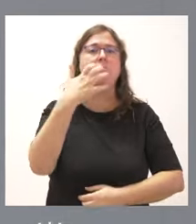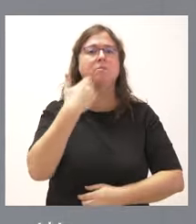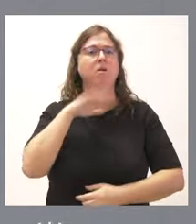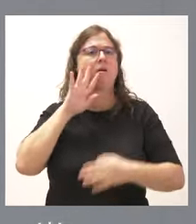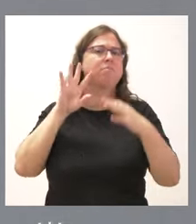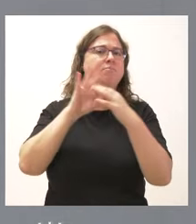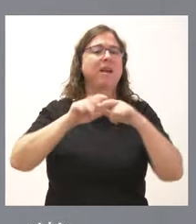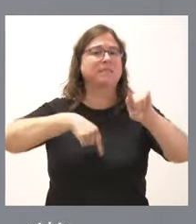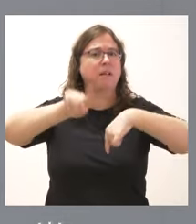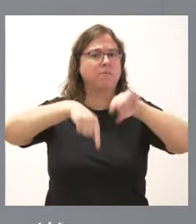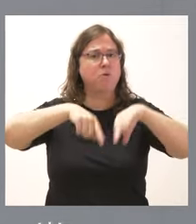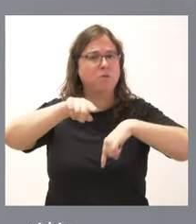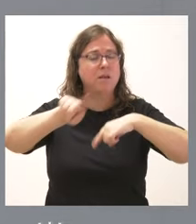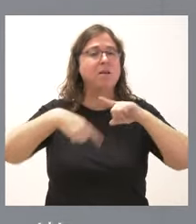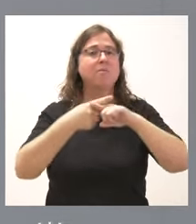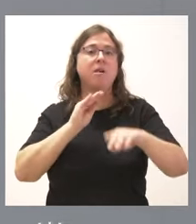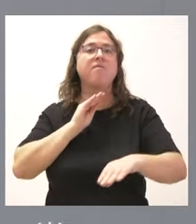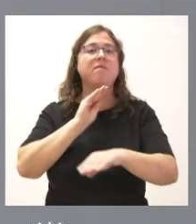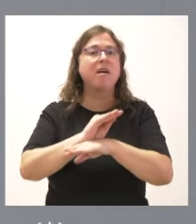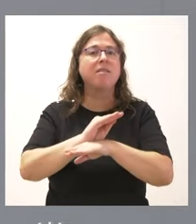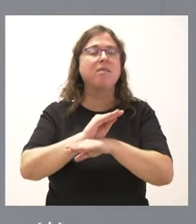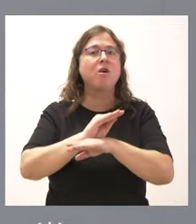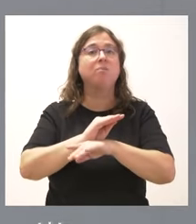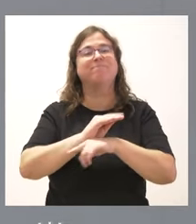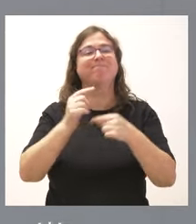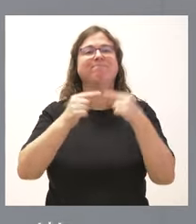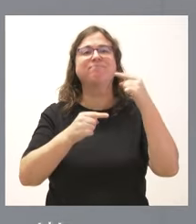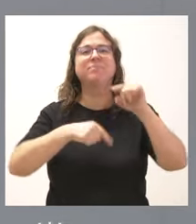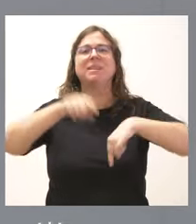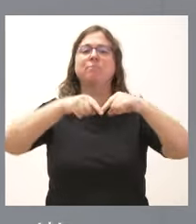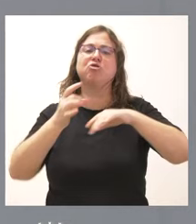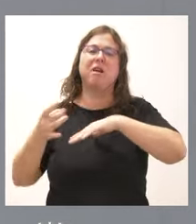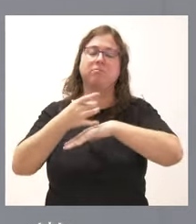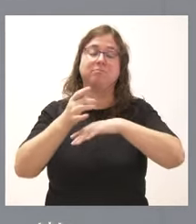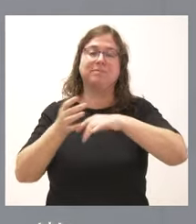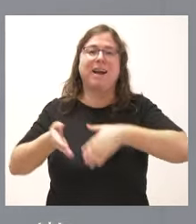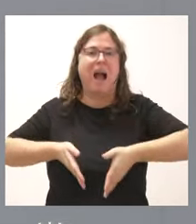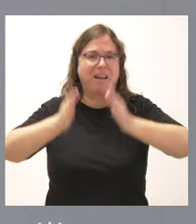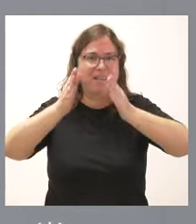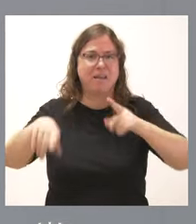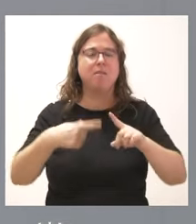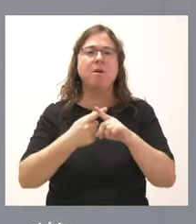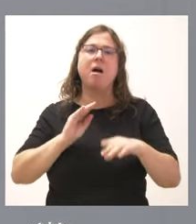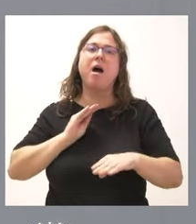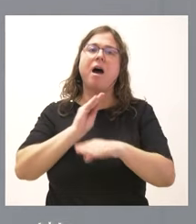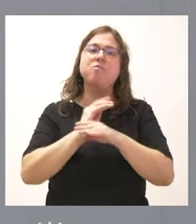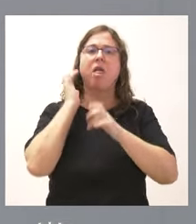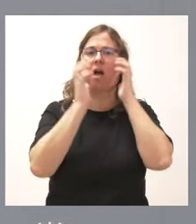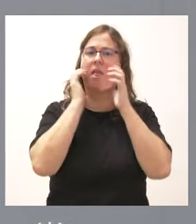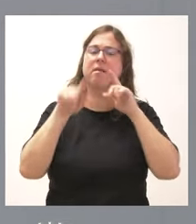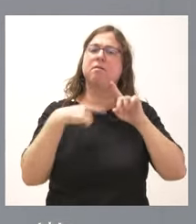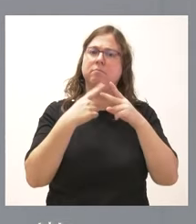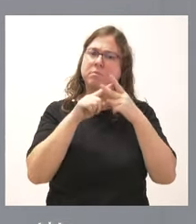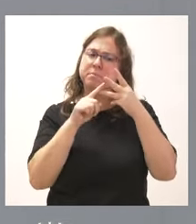que ver con el transporte y la financiación del decidido del transporte de pasajeros por carretera, el que tiene que ver con las ayudas a los ganaderos, pero también hay